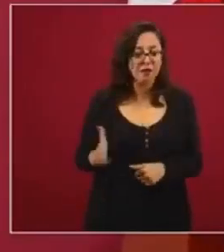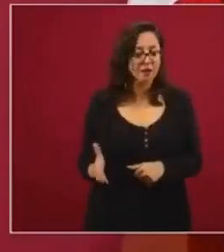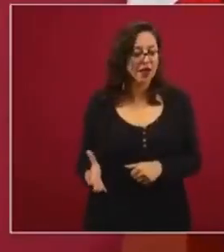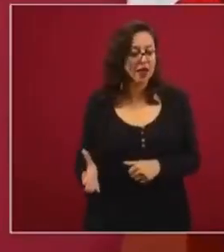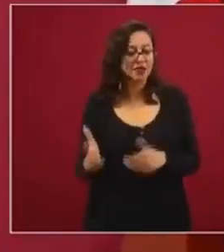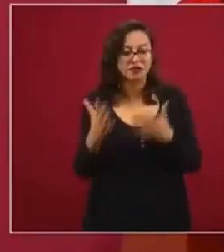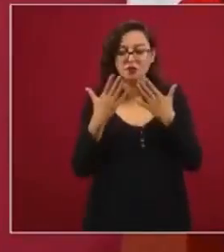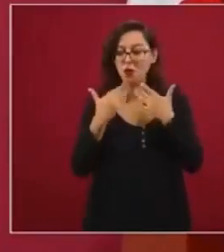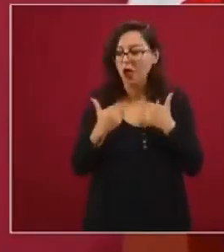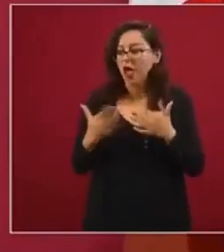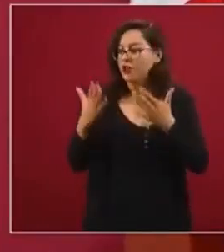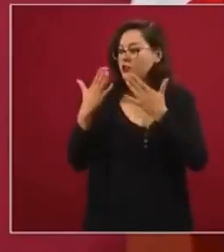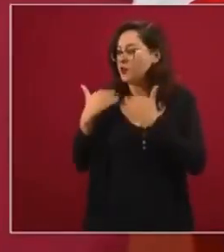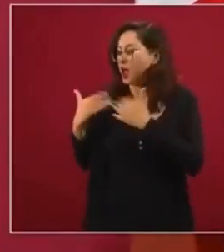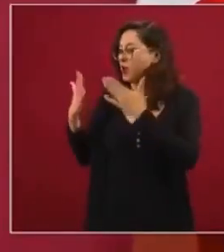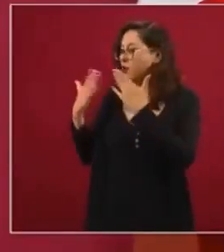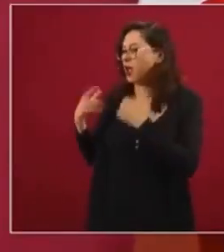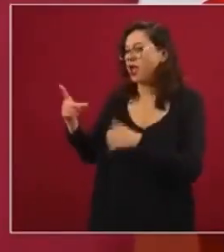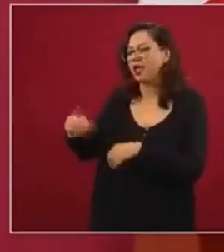¿qué?